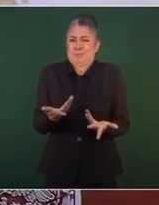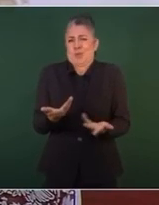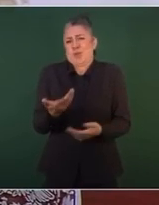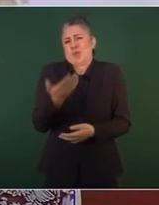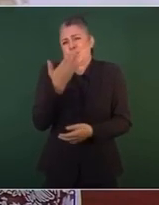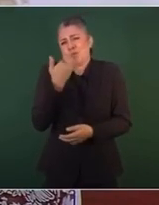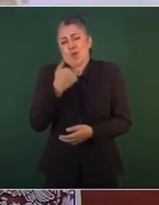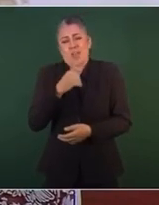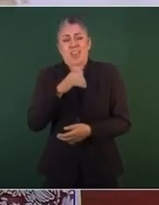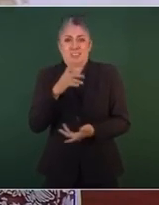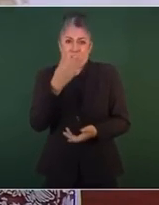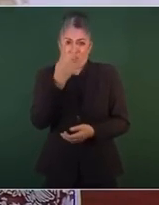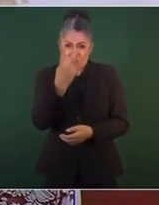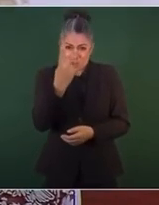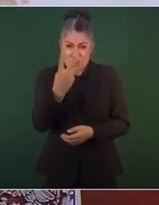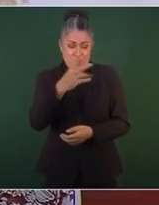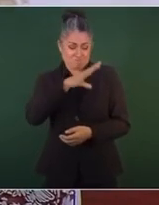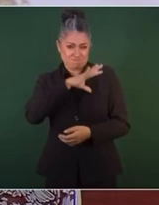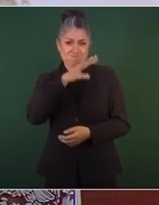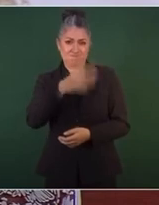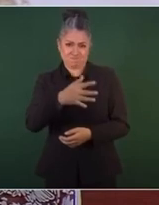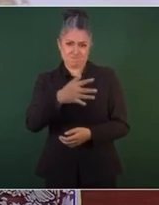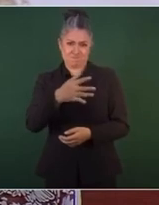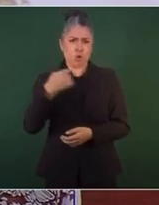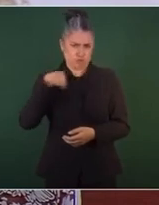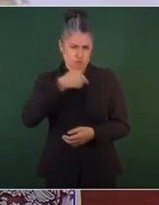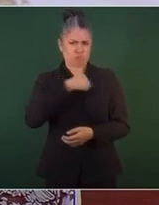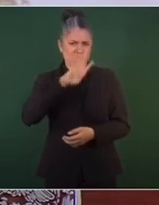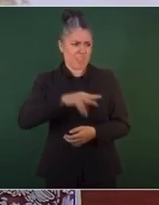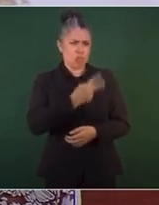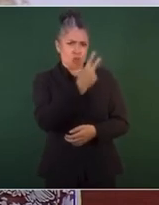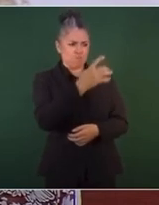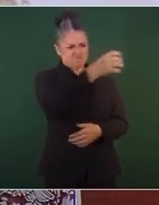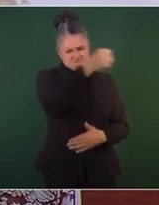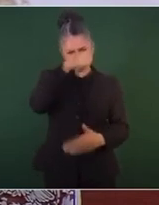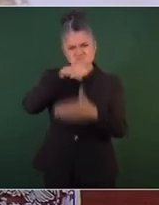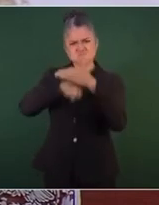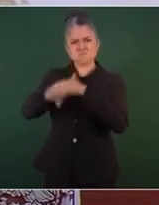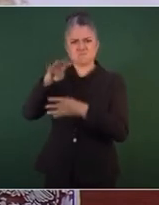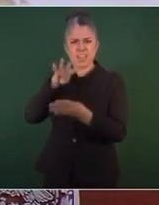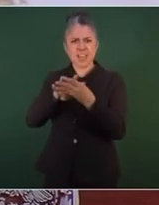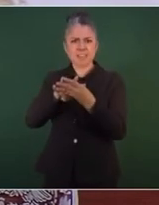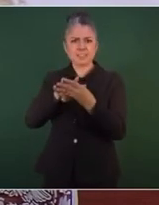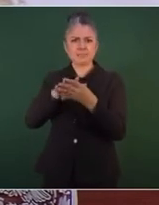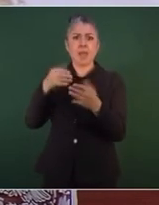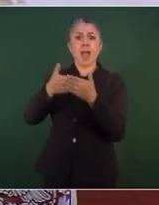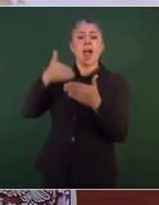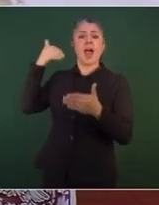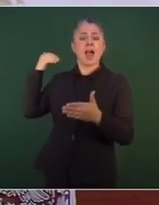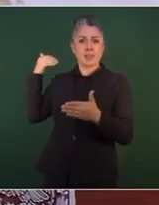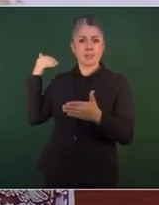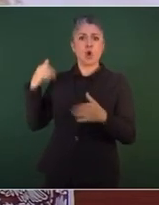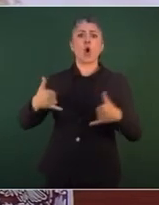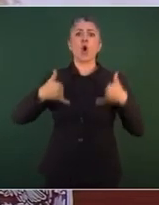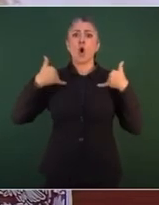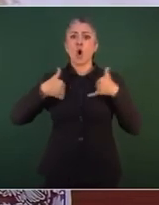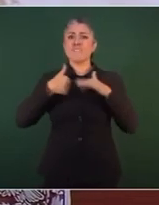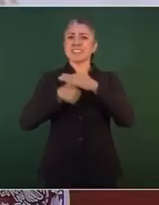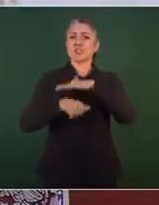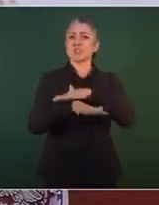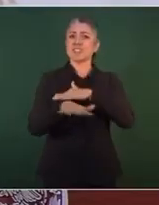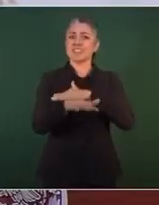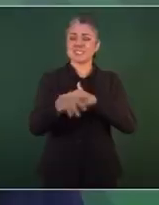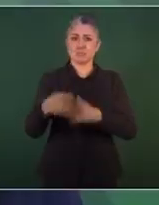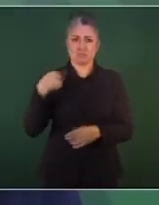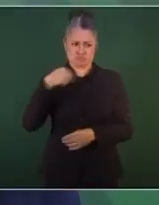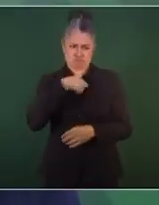generales en la cárcel por la desaparición de los jóvenes de Ayotzinapa y